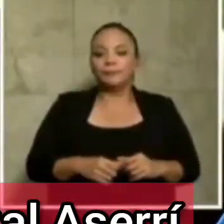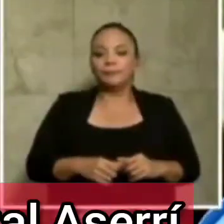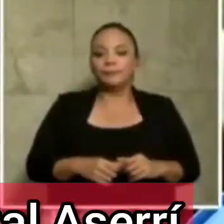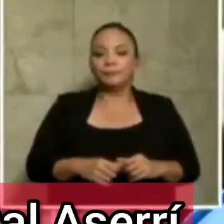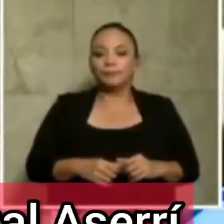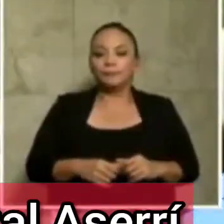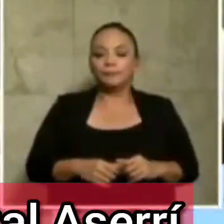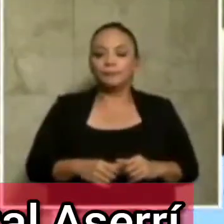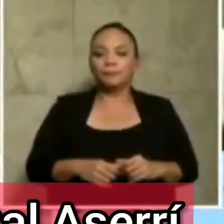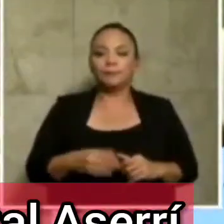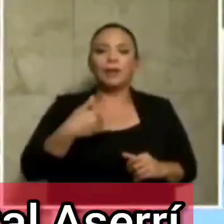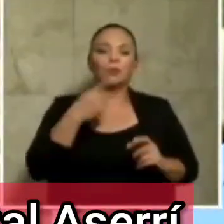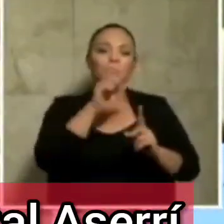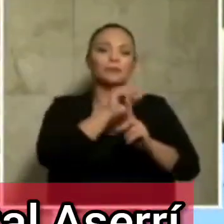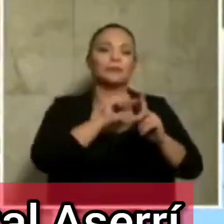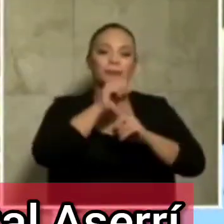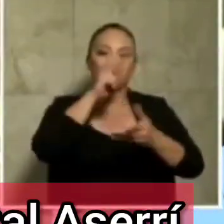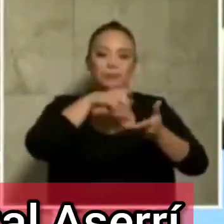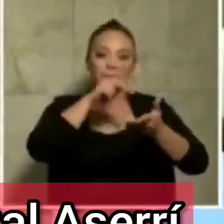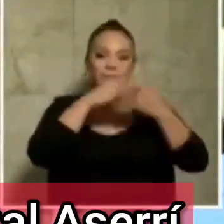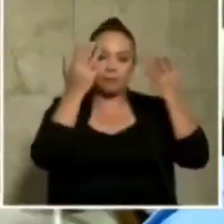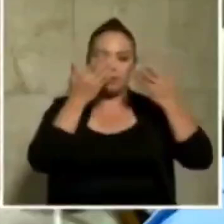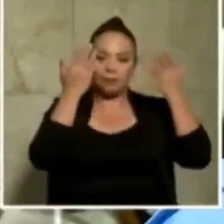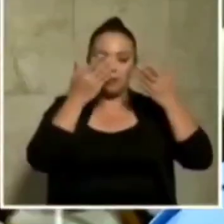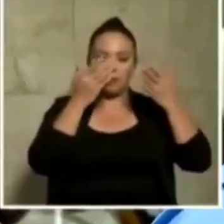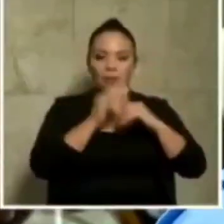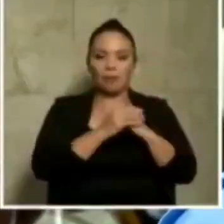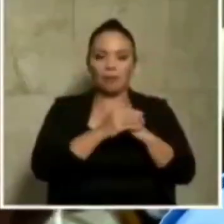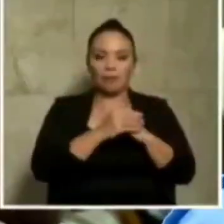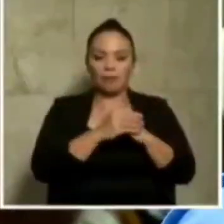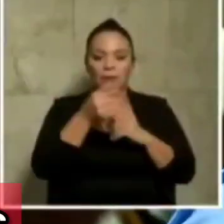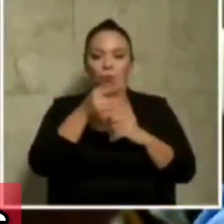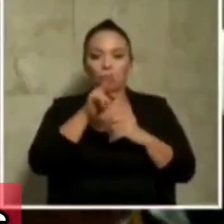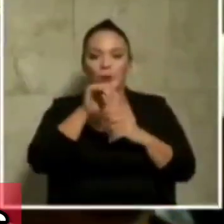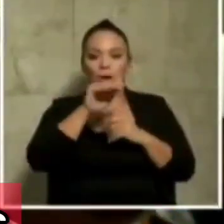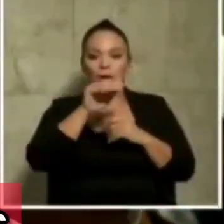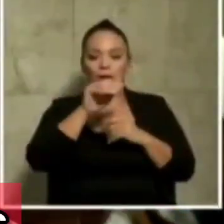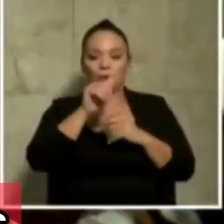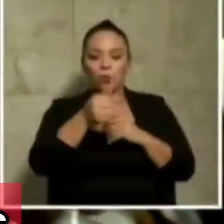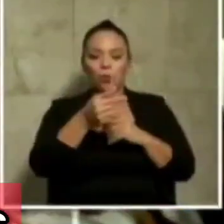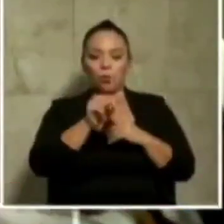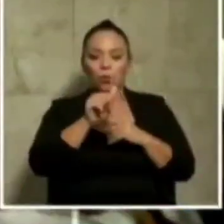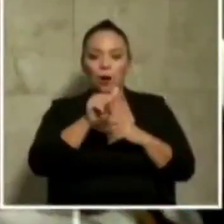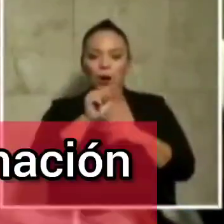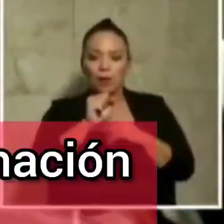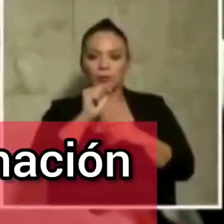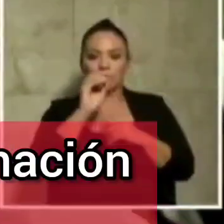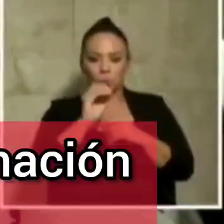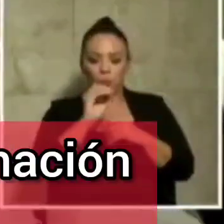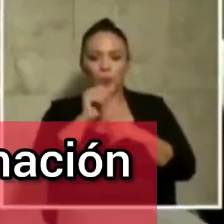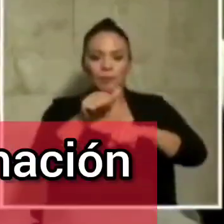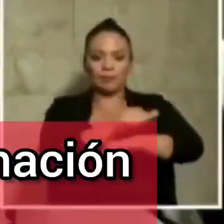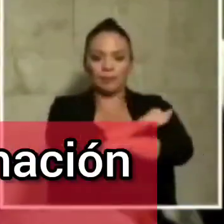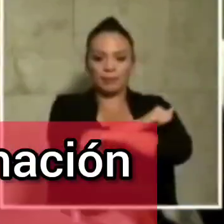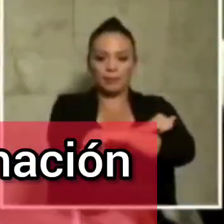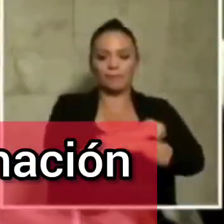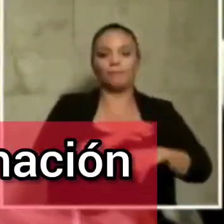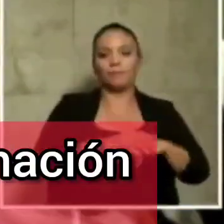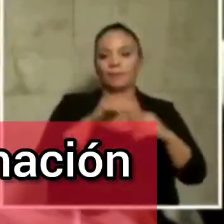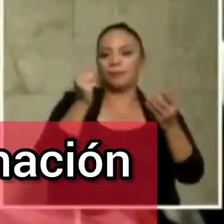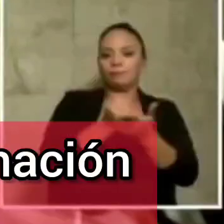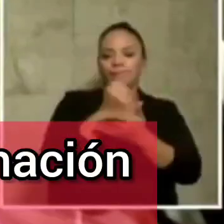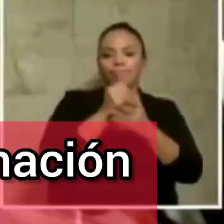Hay una situación con el Parque Ambiental Axarí en el Guaso de Axarí. Estuvimos por ahí hace unos días y lamentablemente el tema de